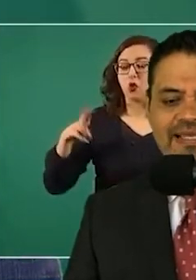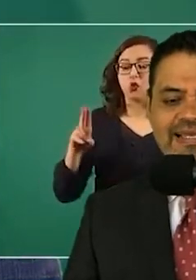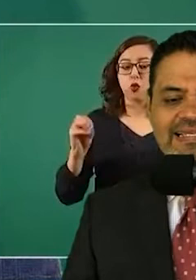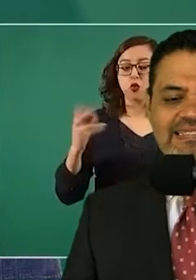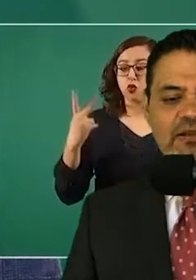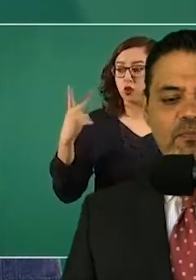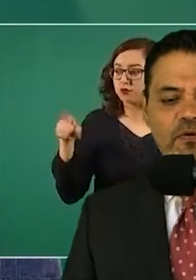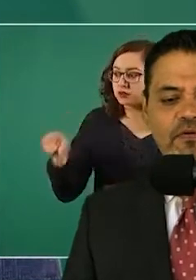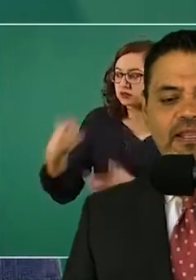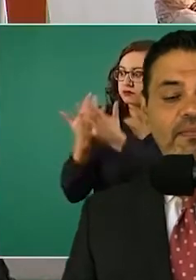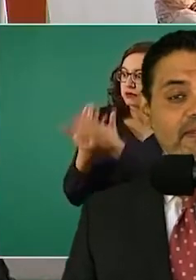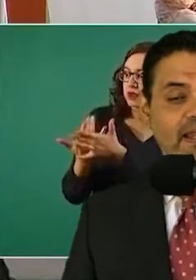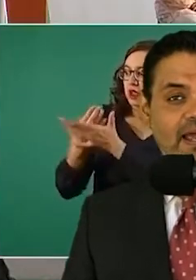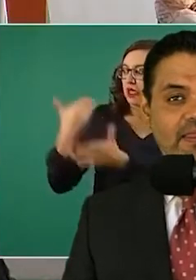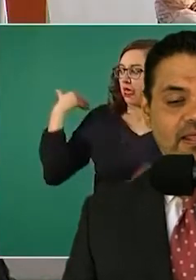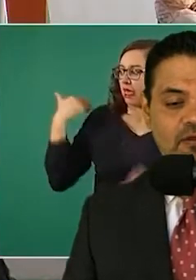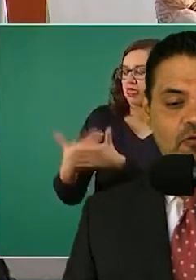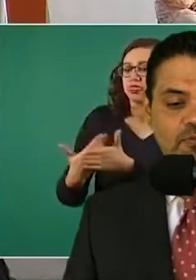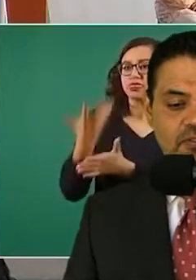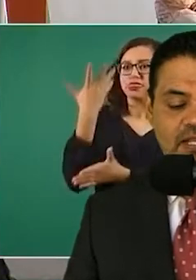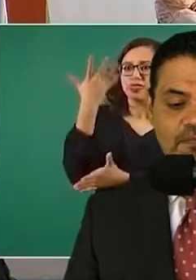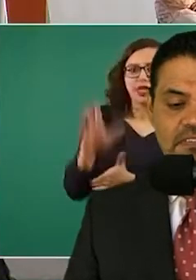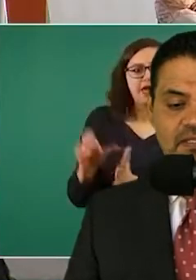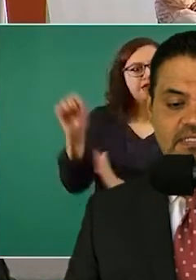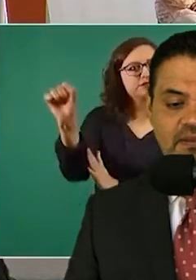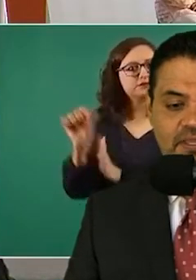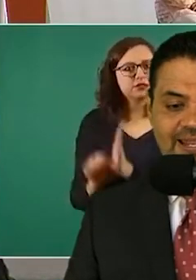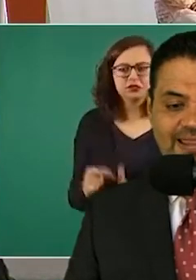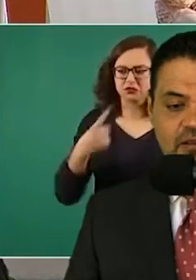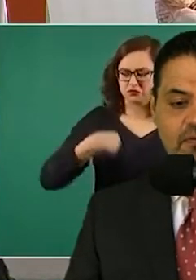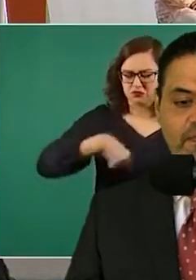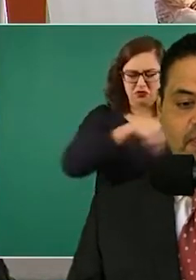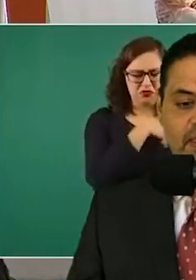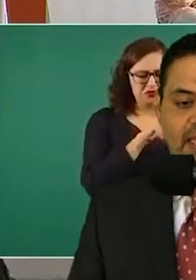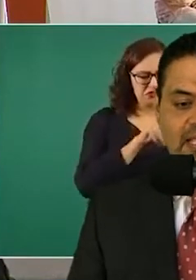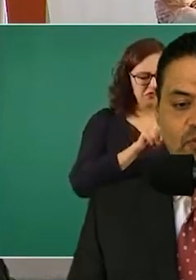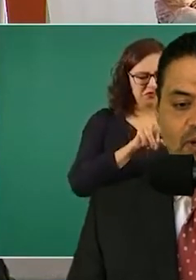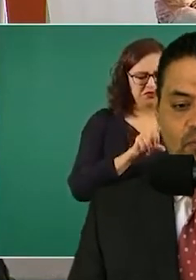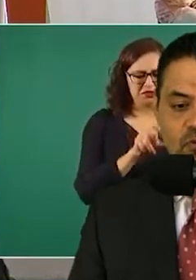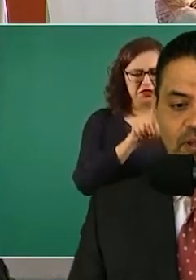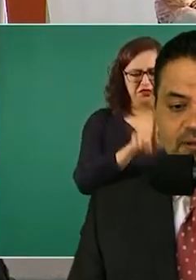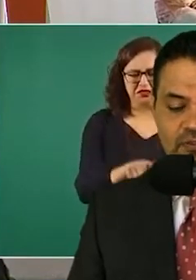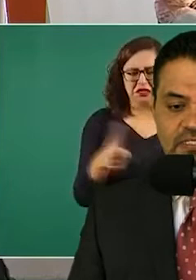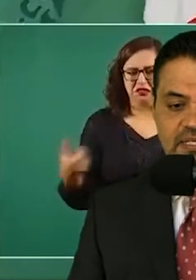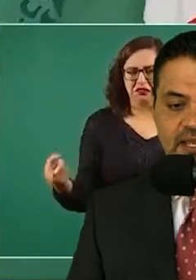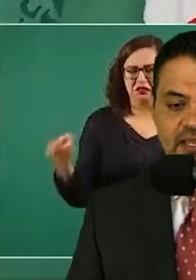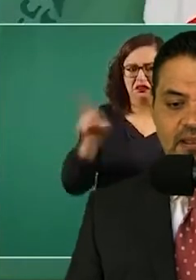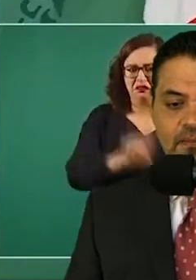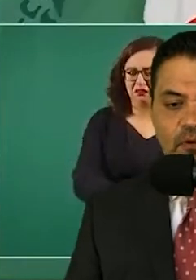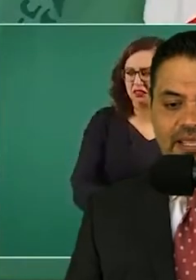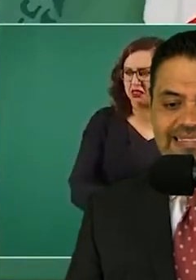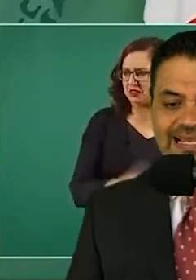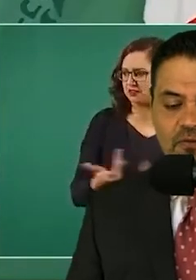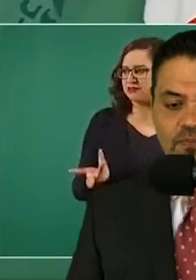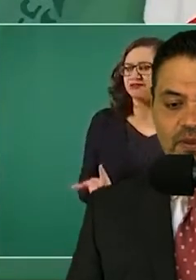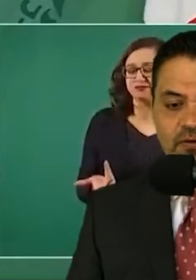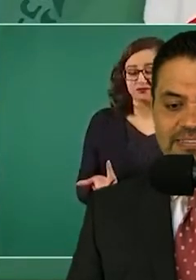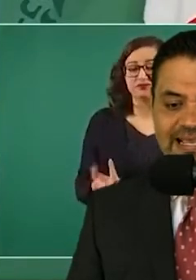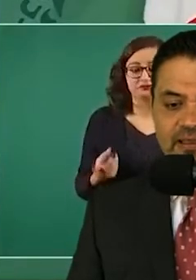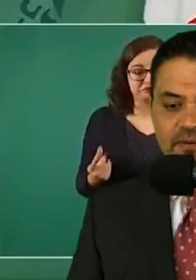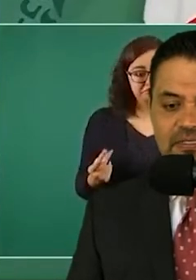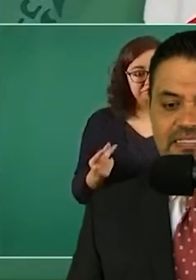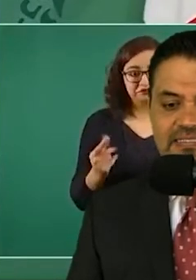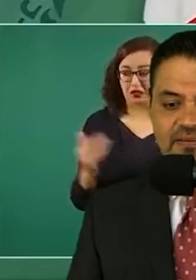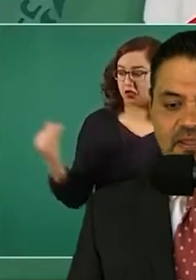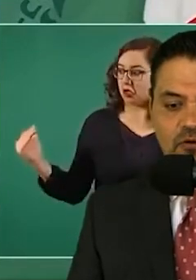salud se rompió finalmente la cadena de corrupción. El presidente esta mañana dijo es una muy buena noticia porque se rompió,